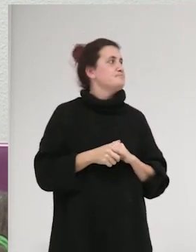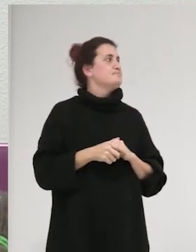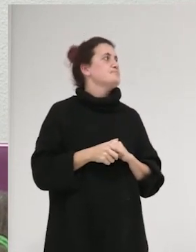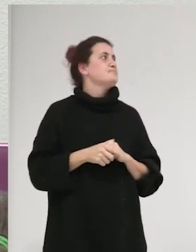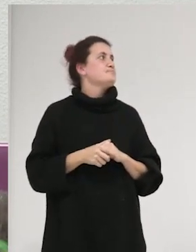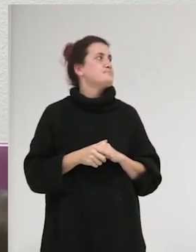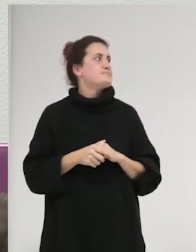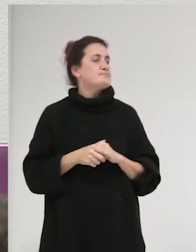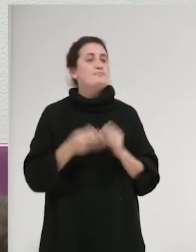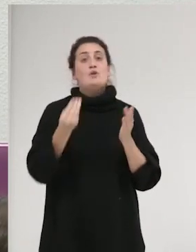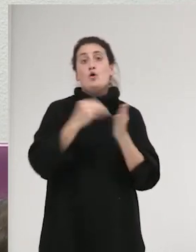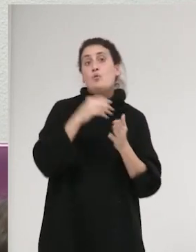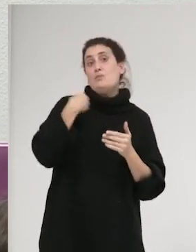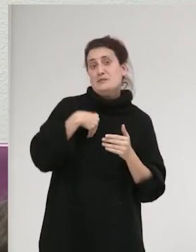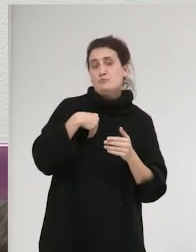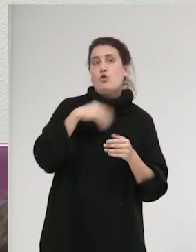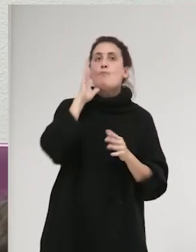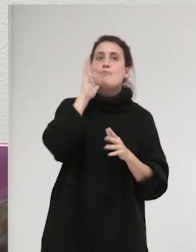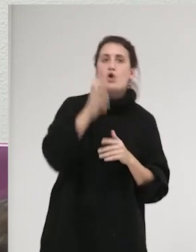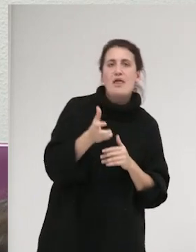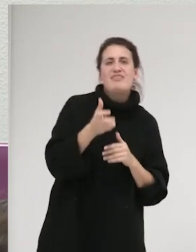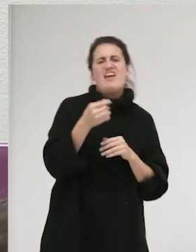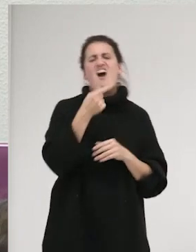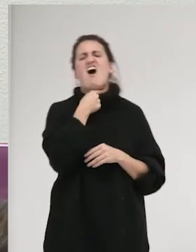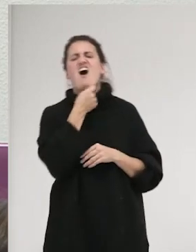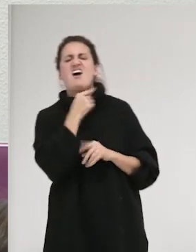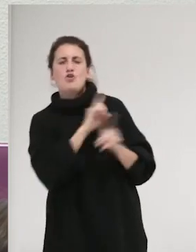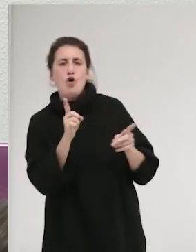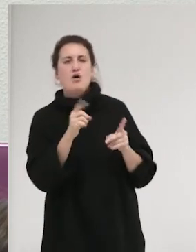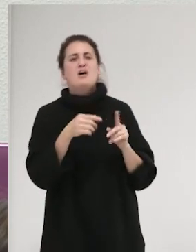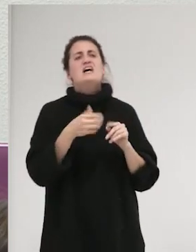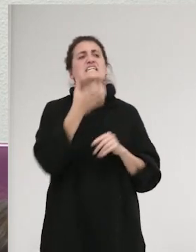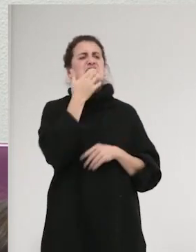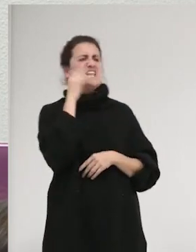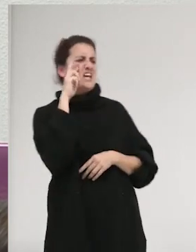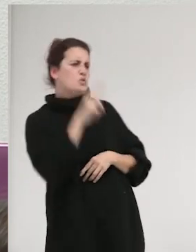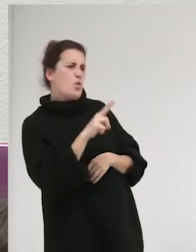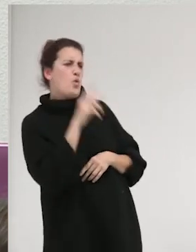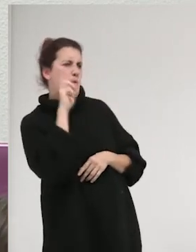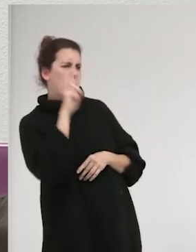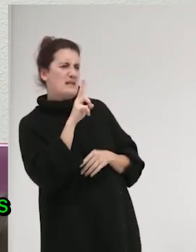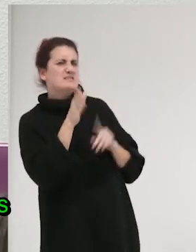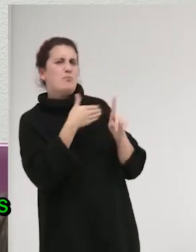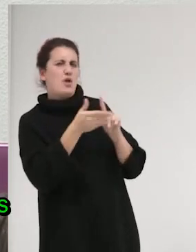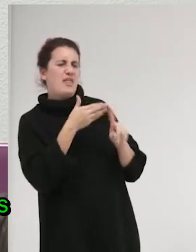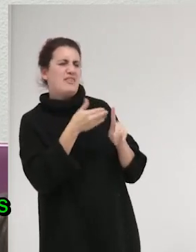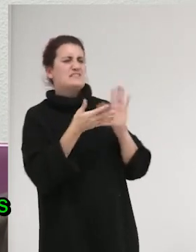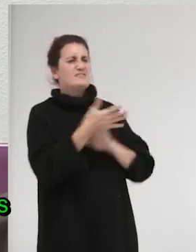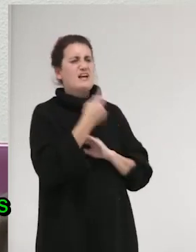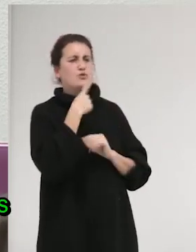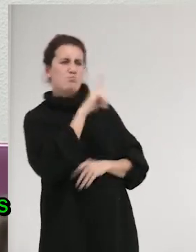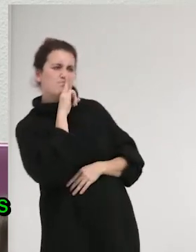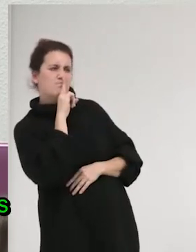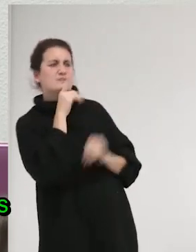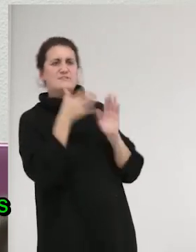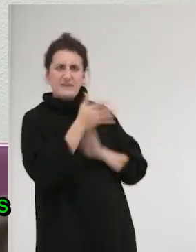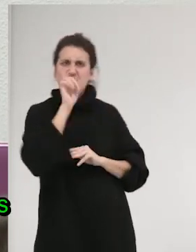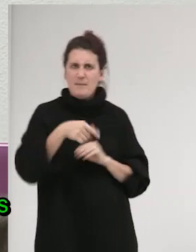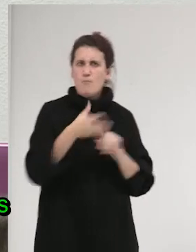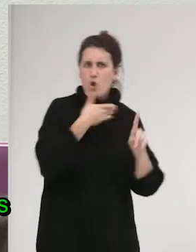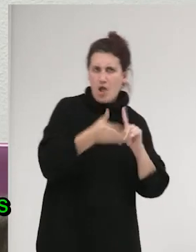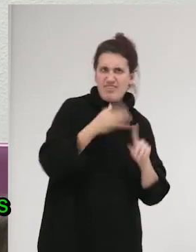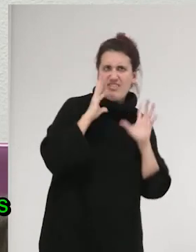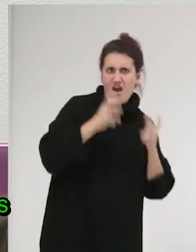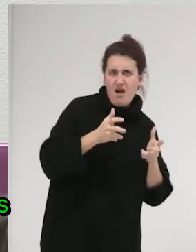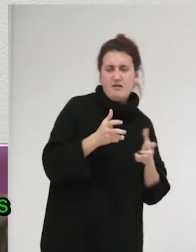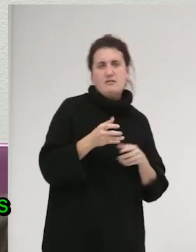la violencia no les rías las gracias. Ser cómplice del machismo o quedarte callado ante las agresiones es violencia sexual. Pues quedarte callado ante las agresiones a veces tiene